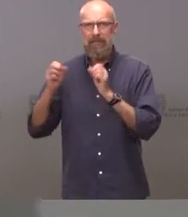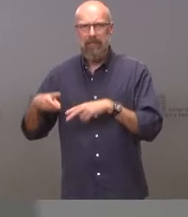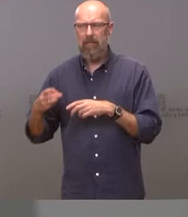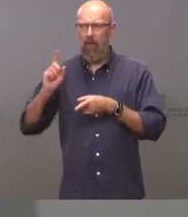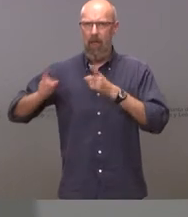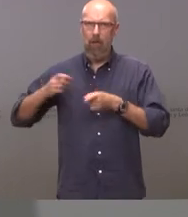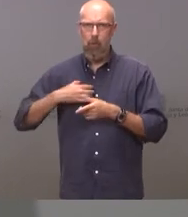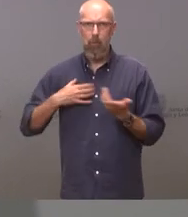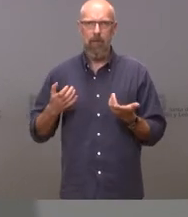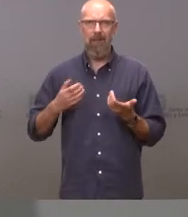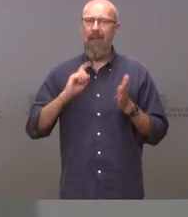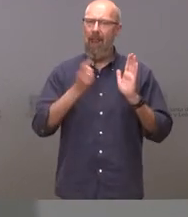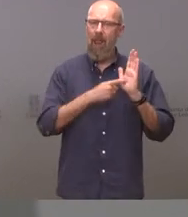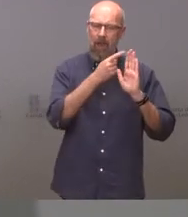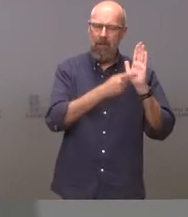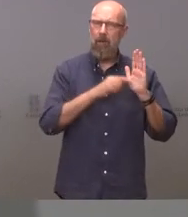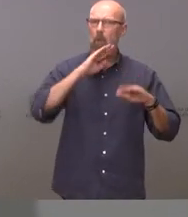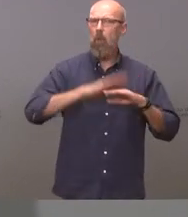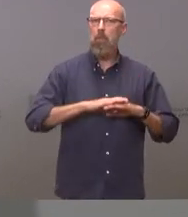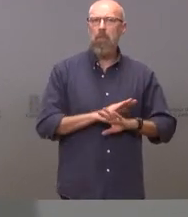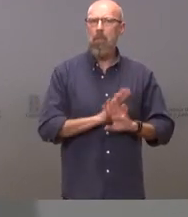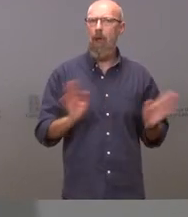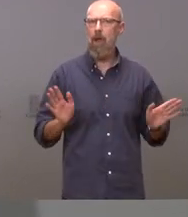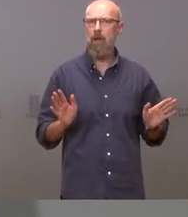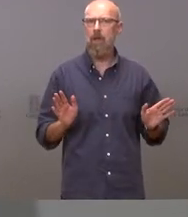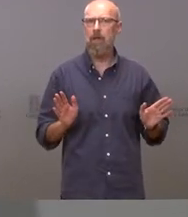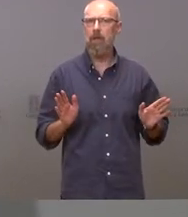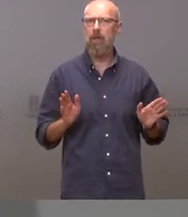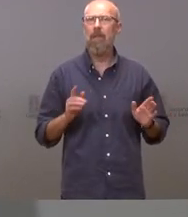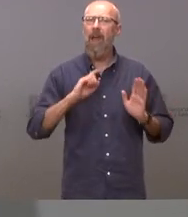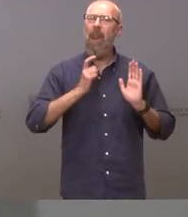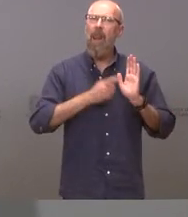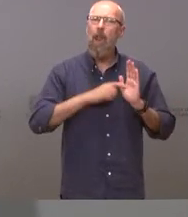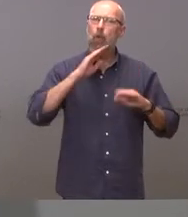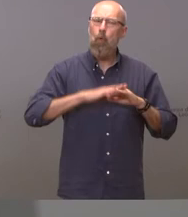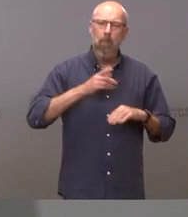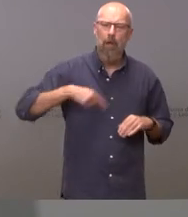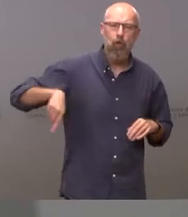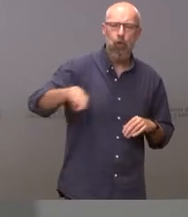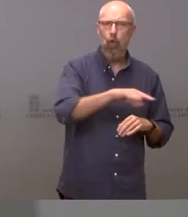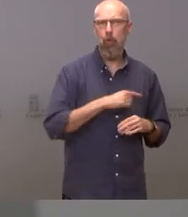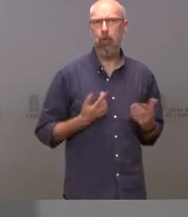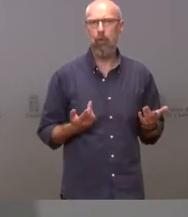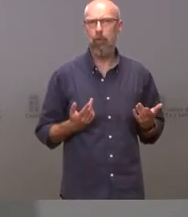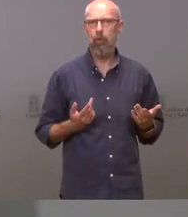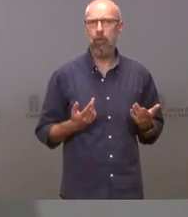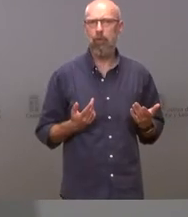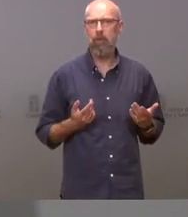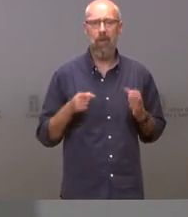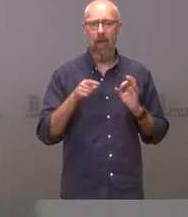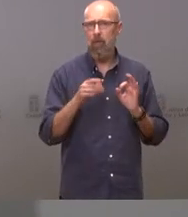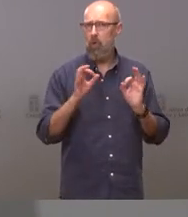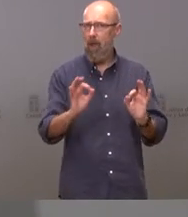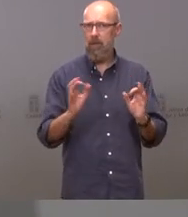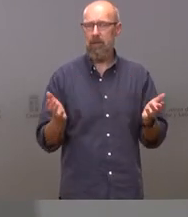es que hay que cumplir las leyes todos tenemos que cumplir las leyes y esto es lo normal y